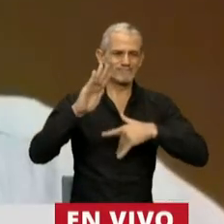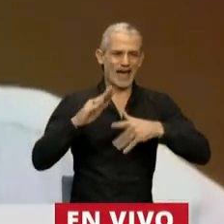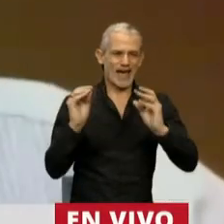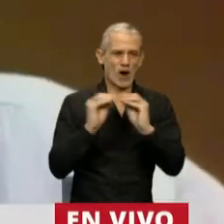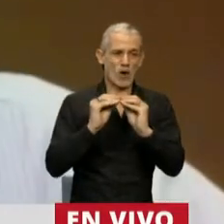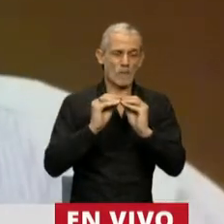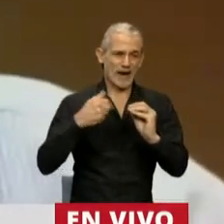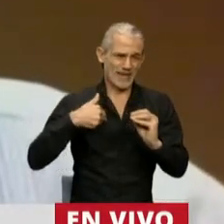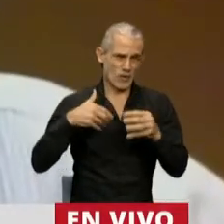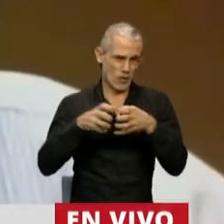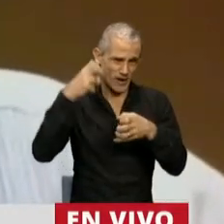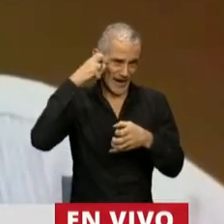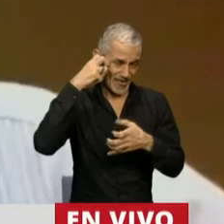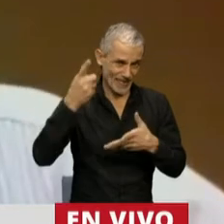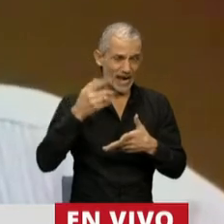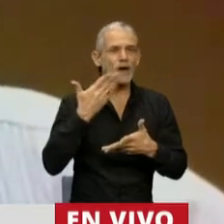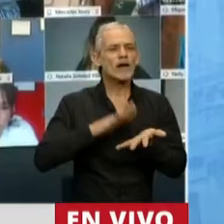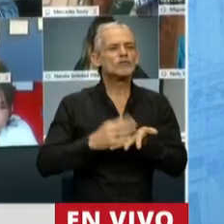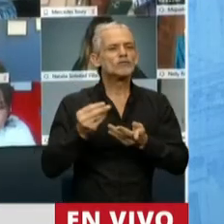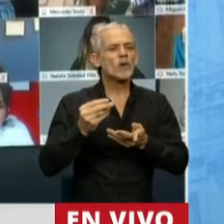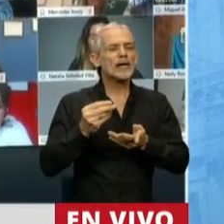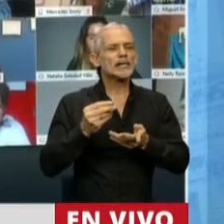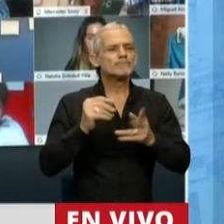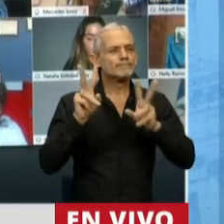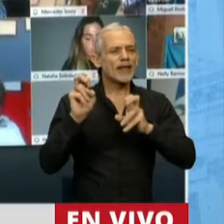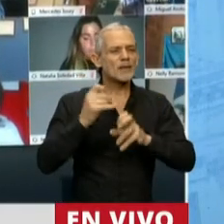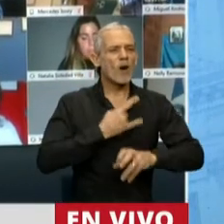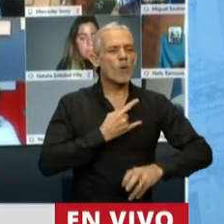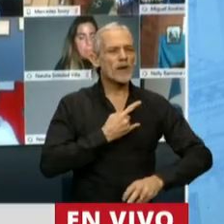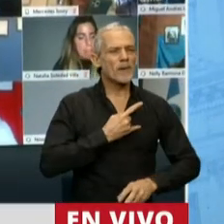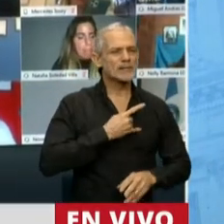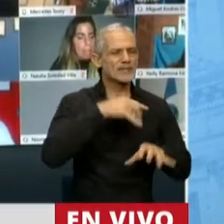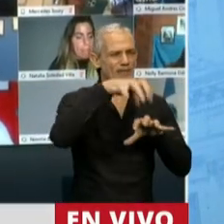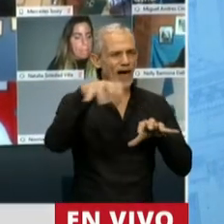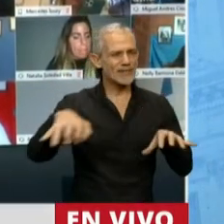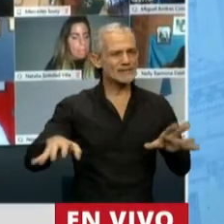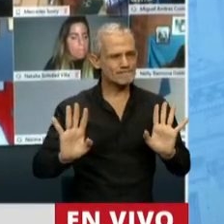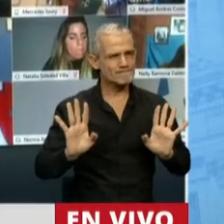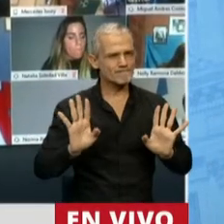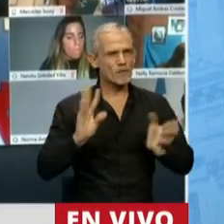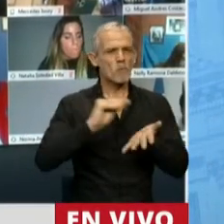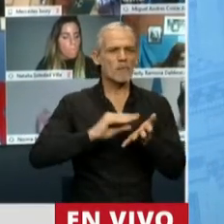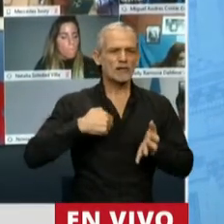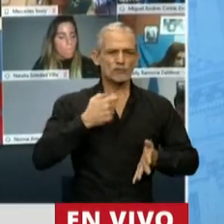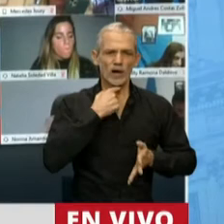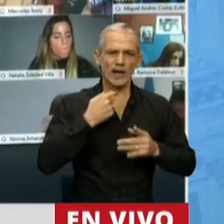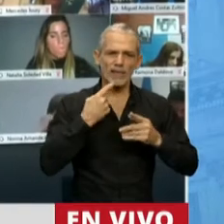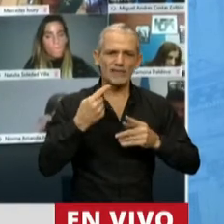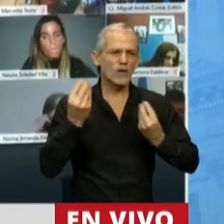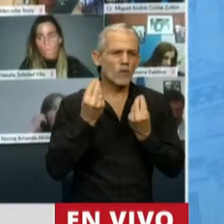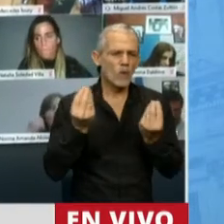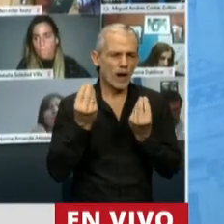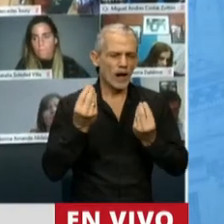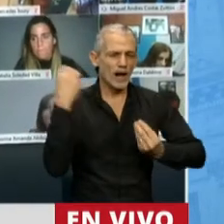compañeros de la bancada hablaron sobre el tema de la universidad, pero no quería dejar de destacar la importancia